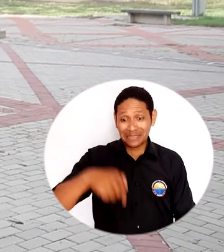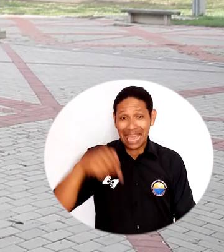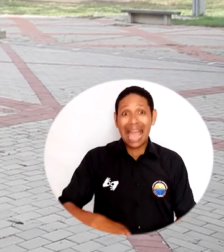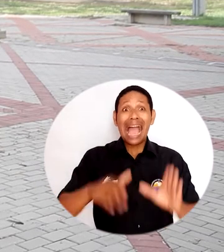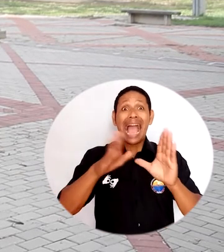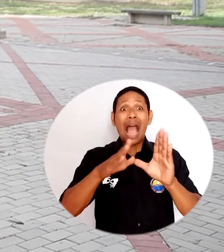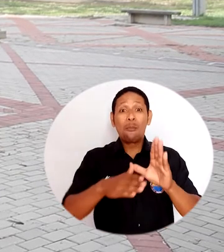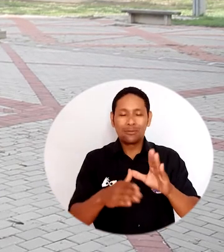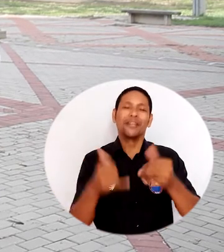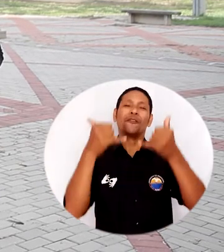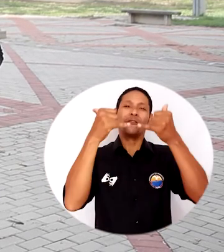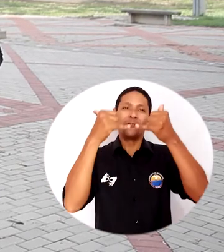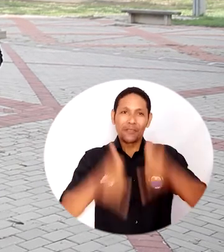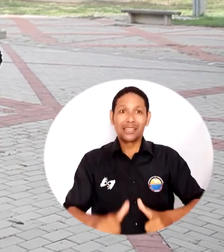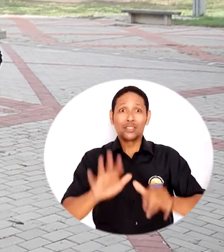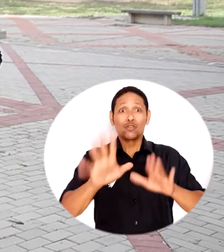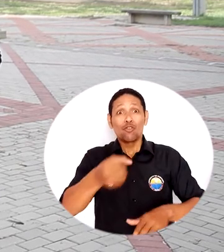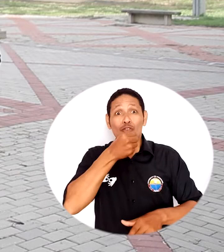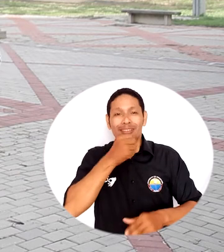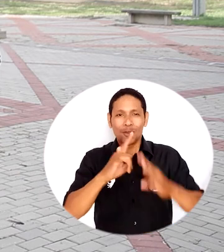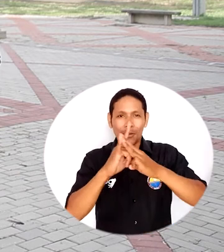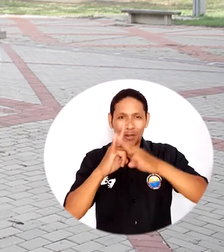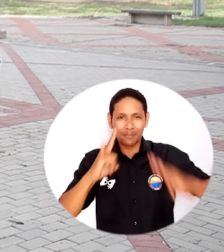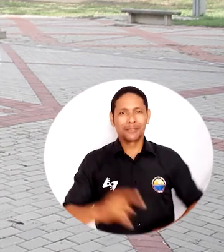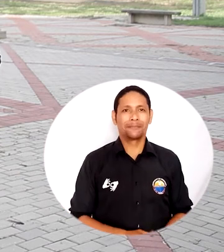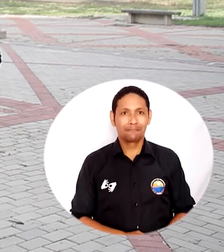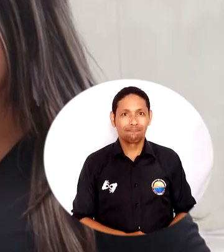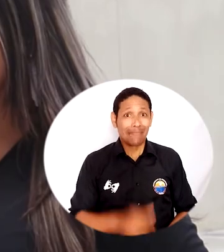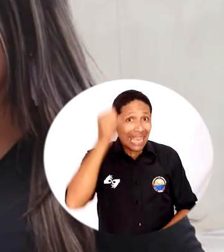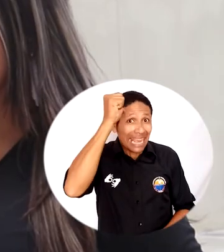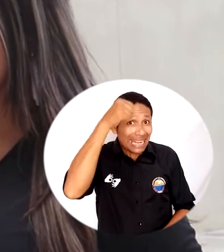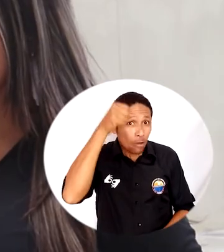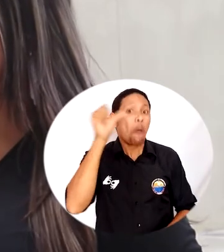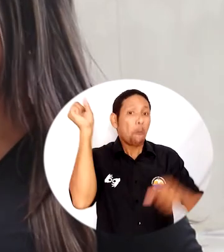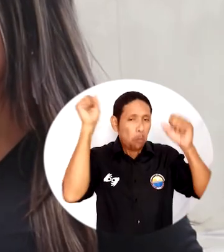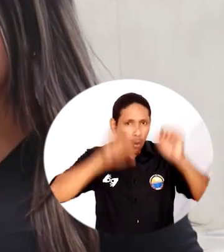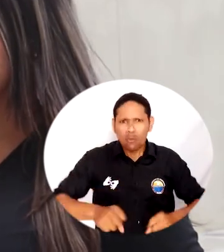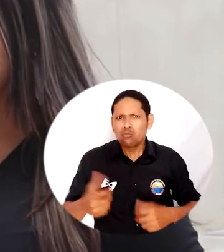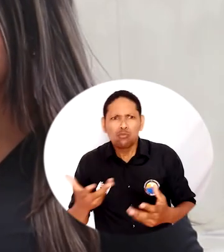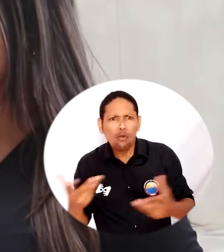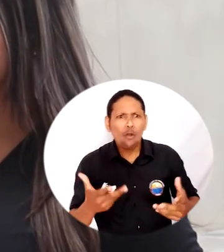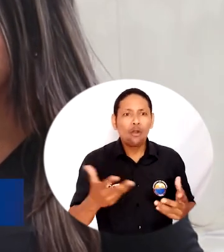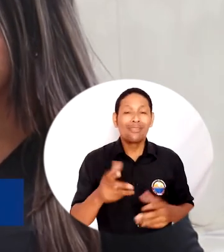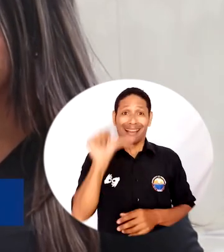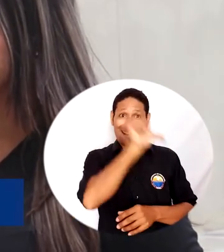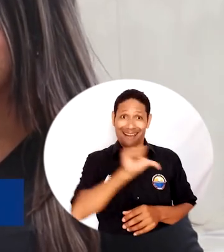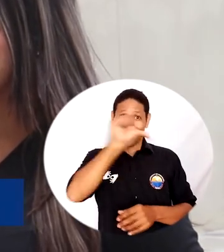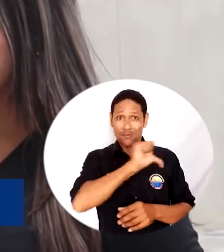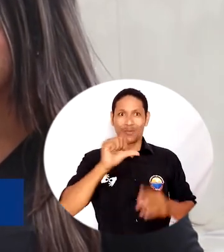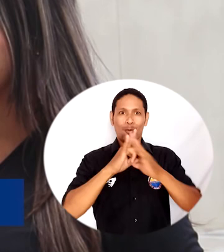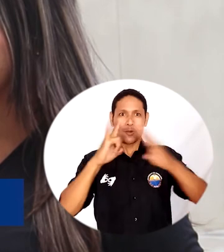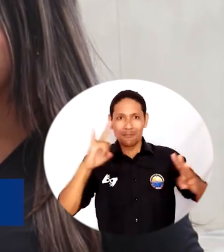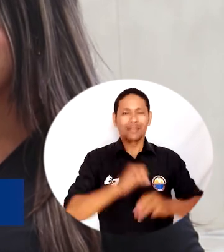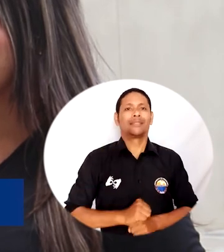Hemos llegado al final del Campus TV, programa institucional de la Universidad del Magdalena. Recuerden seguirnos en nuestras redes institucionales,